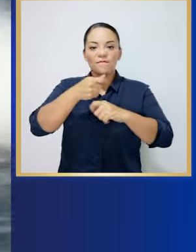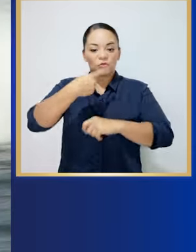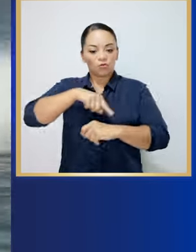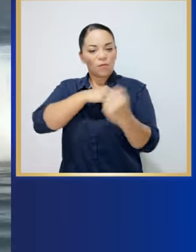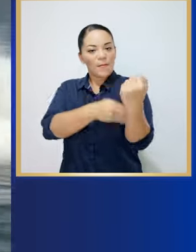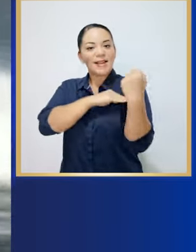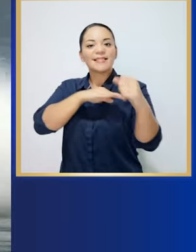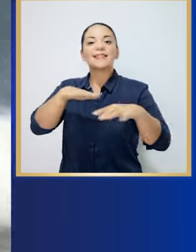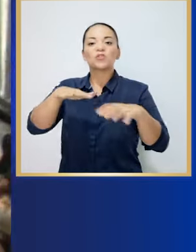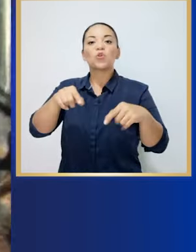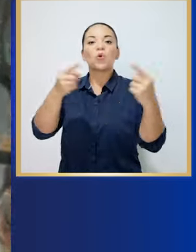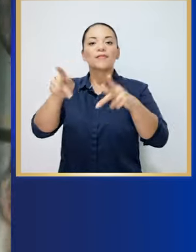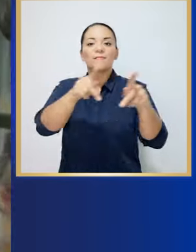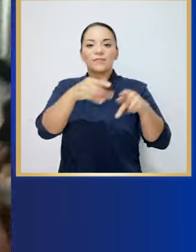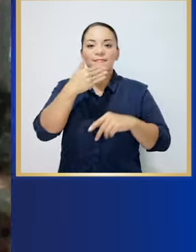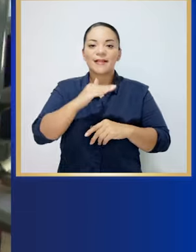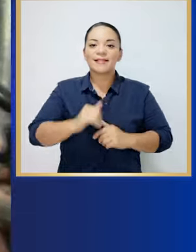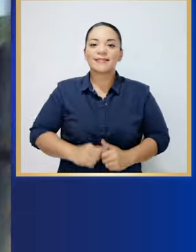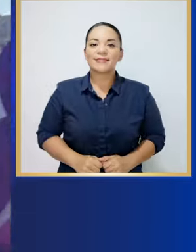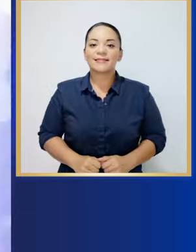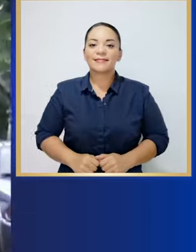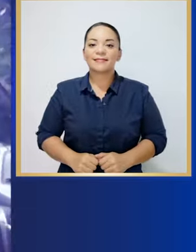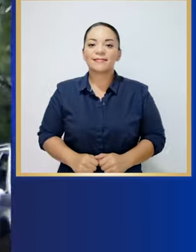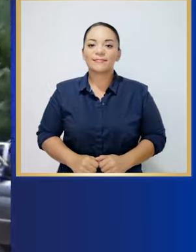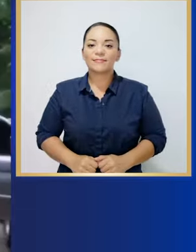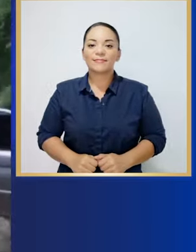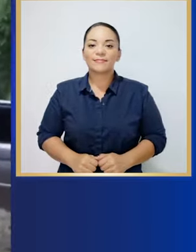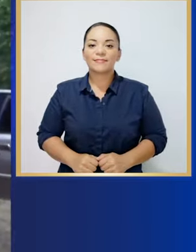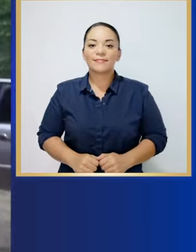valientes acciones contra los delincuentes.